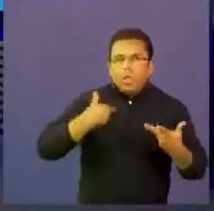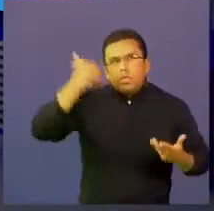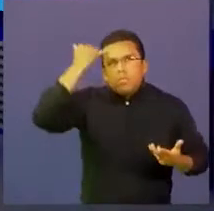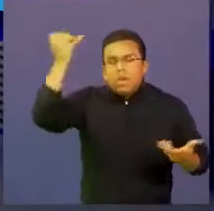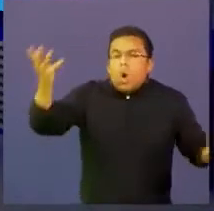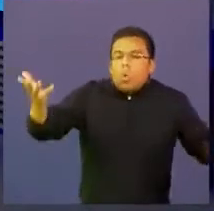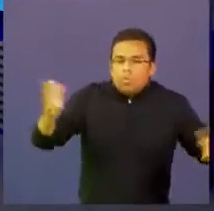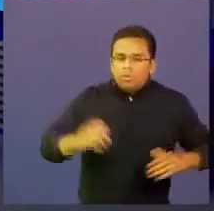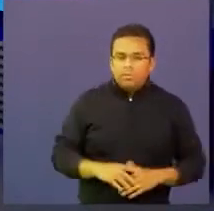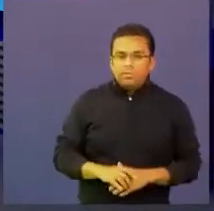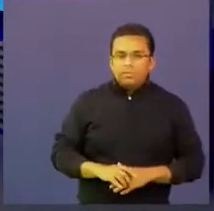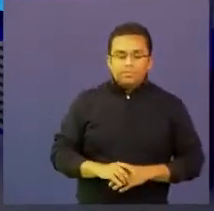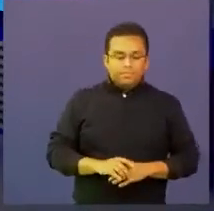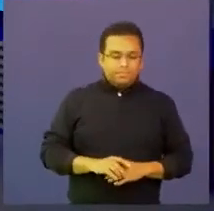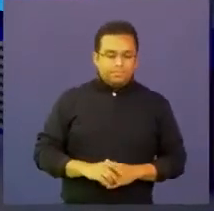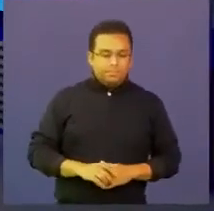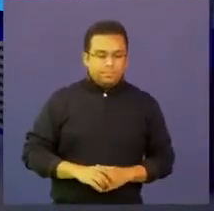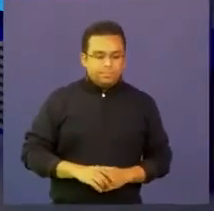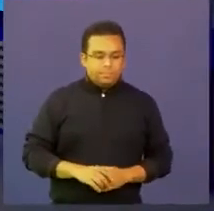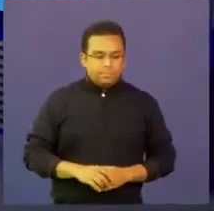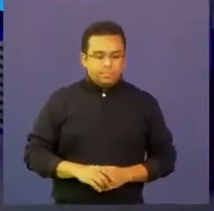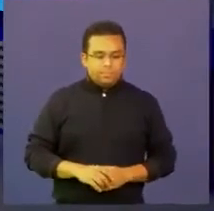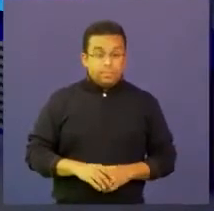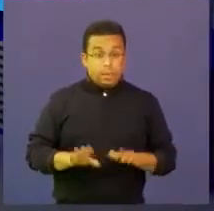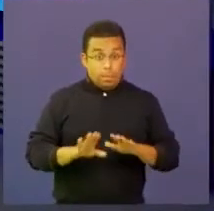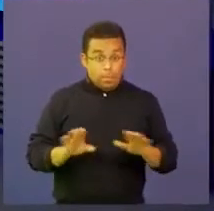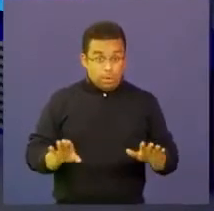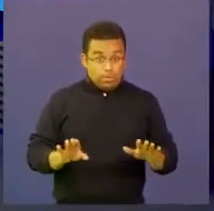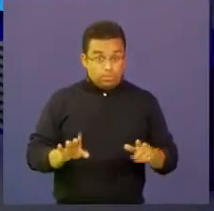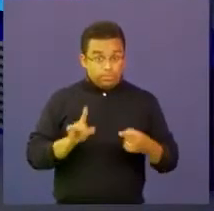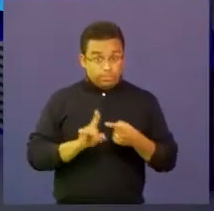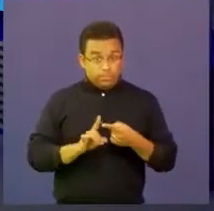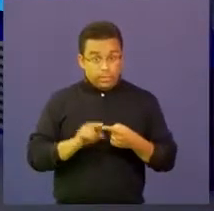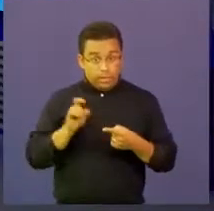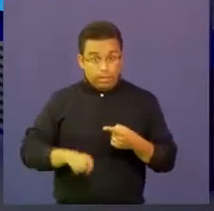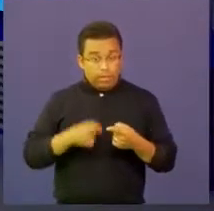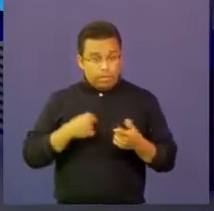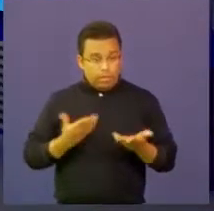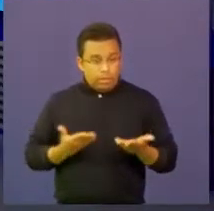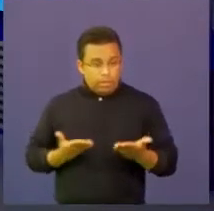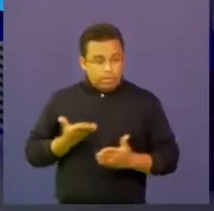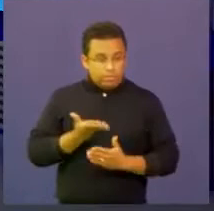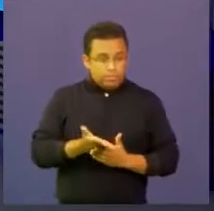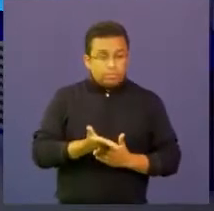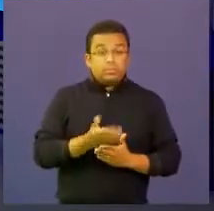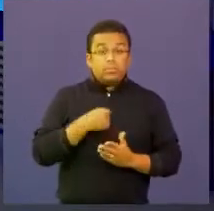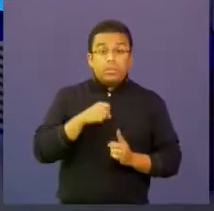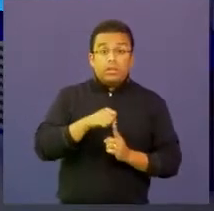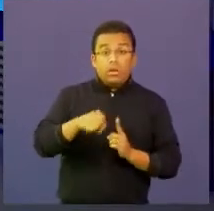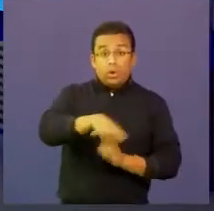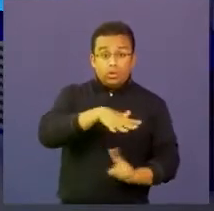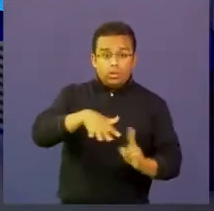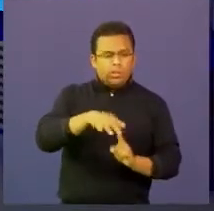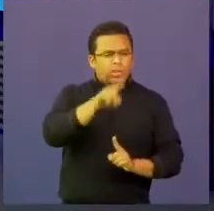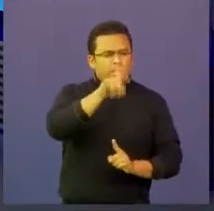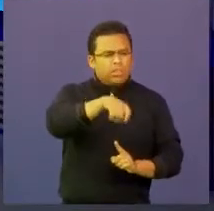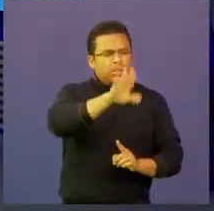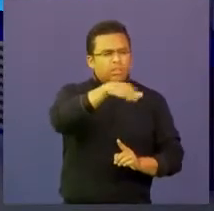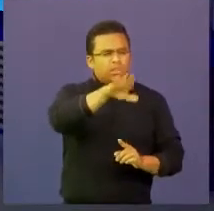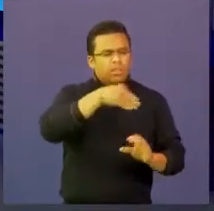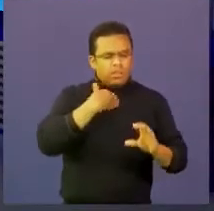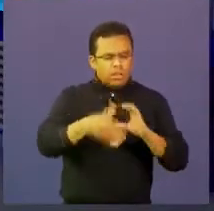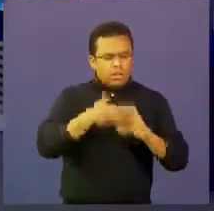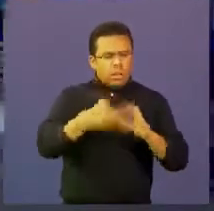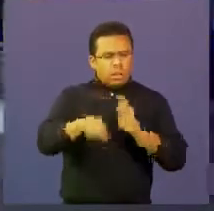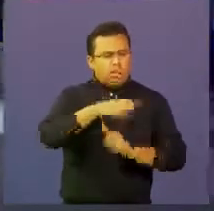sería eso? Bueno, primero tenemos que contextualizarlos un poco, le digo a los propios que los contextualicen un poco de qué es cambio climático y para